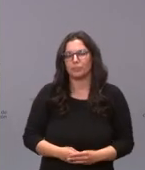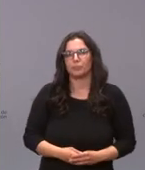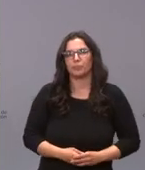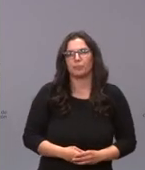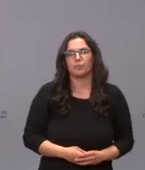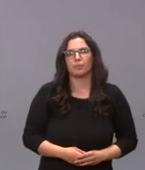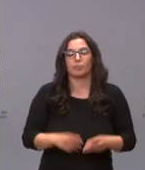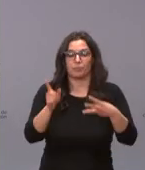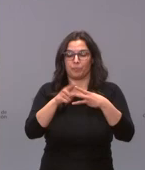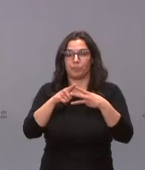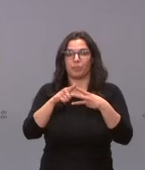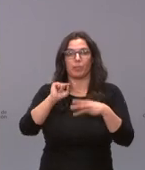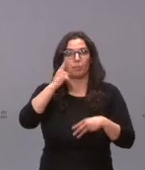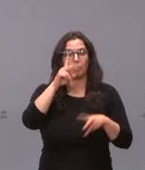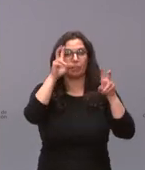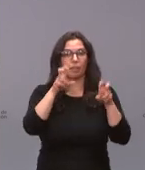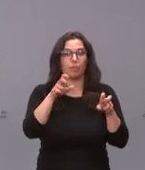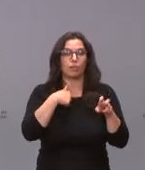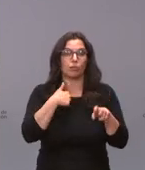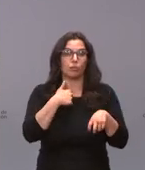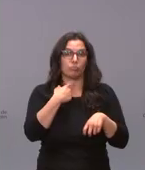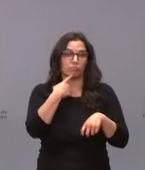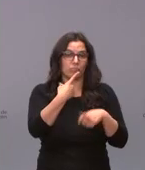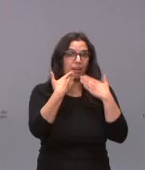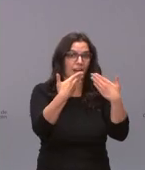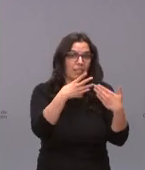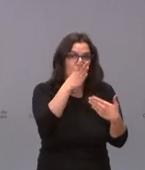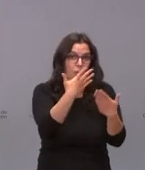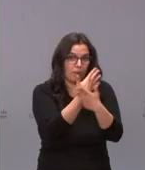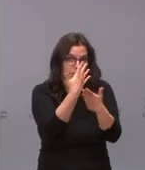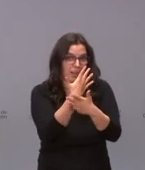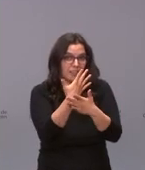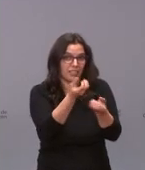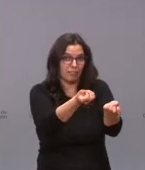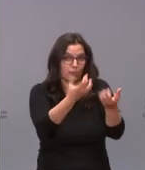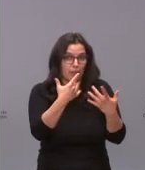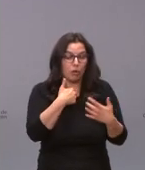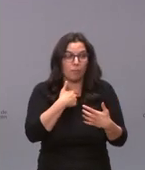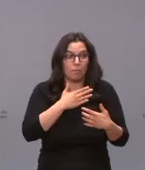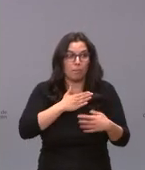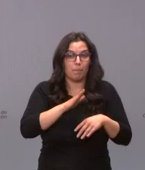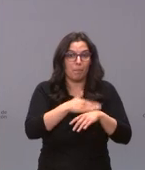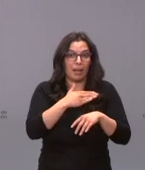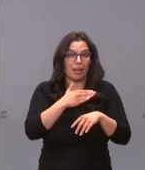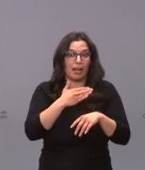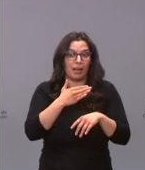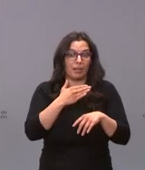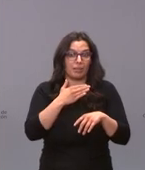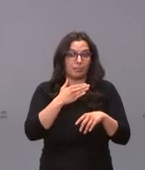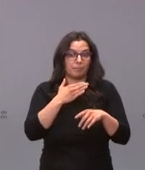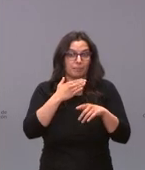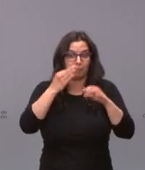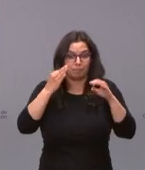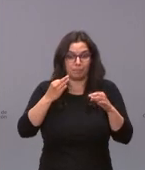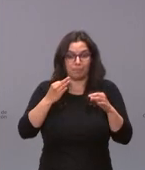sobre la primera de las cuestiones lo que puedo hacer es agradecerle que me facilite la información comprenderá que para poder efectuar